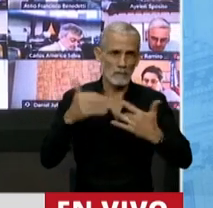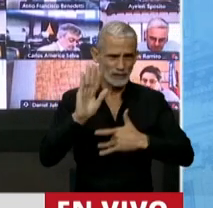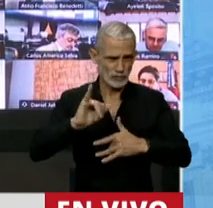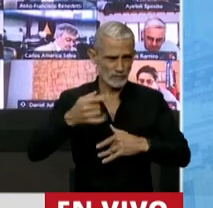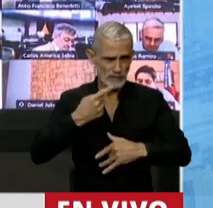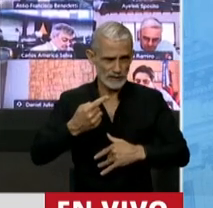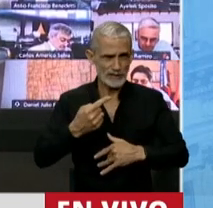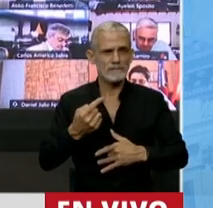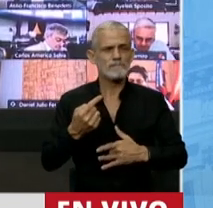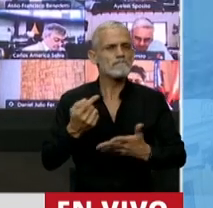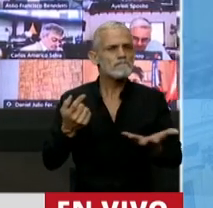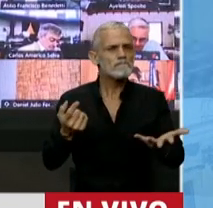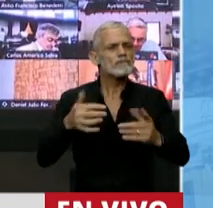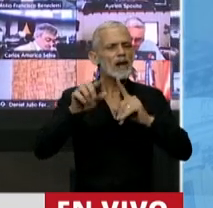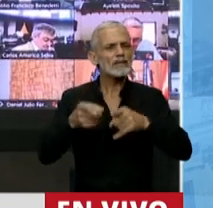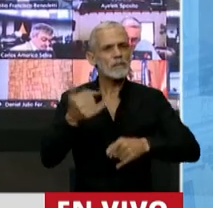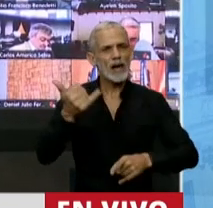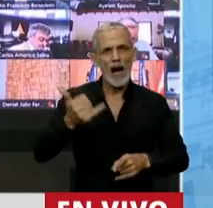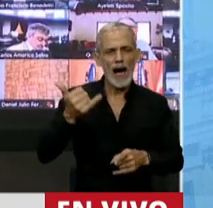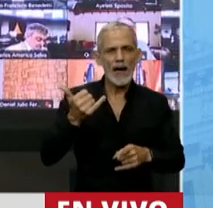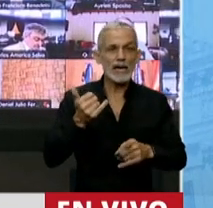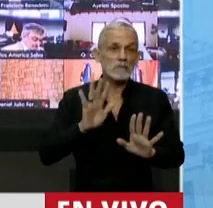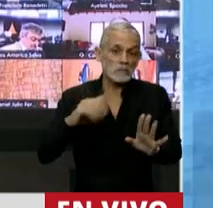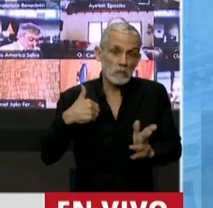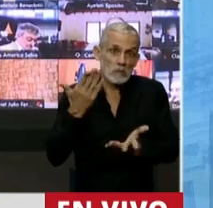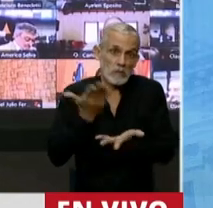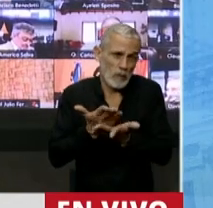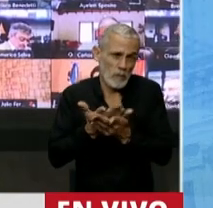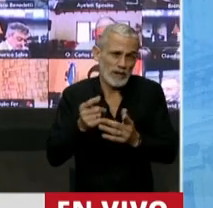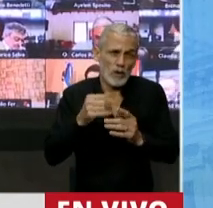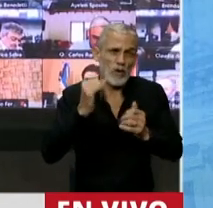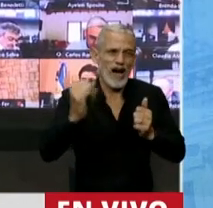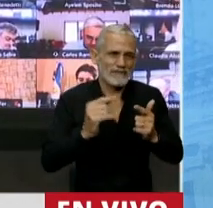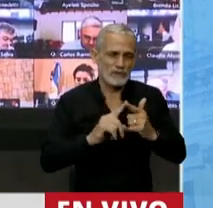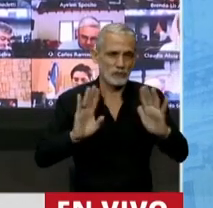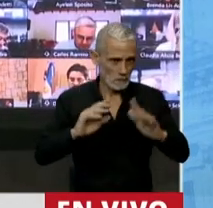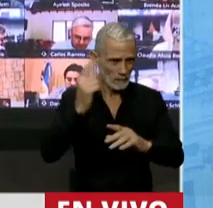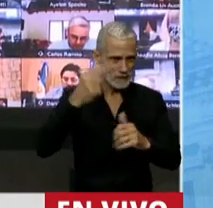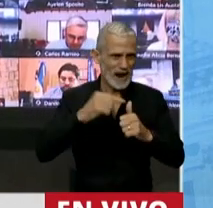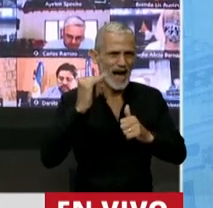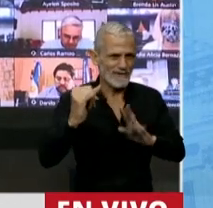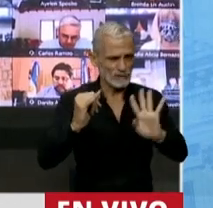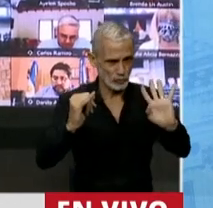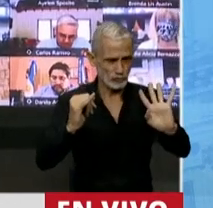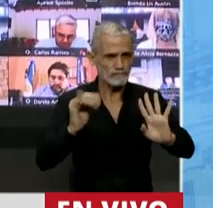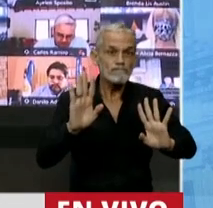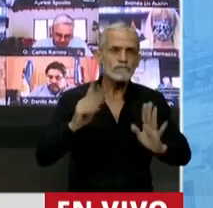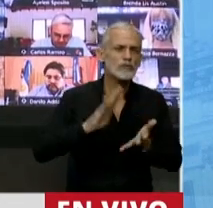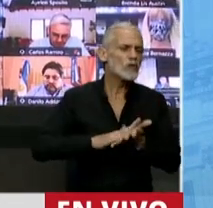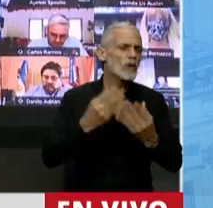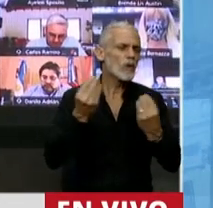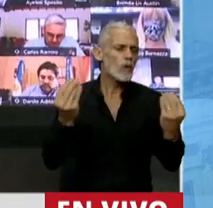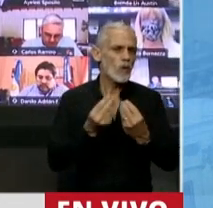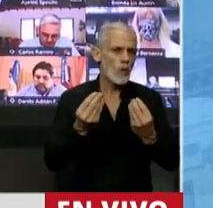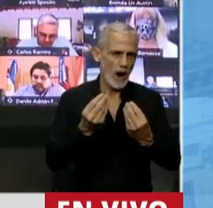también tenemos propuestas y advertencias que compartir. La primera, respecto